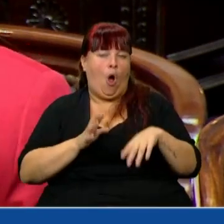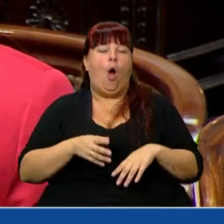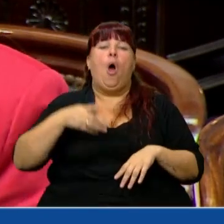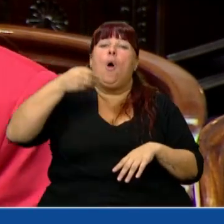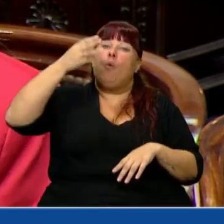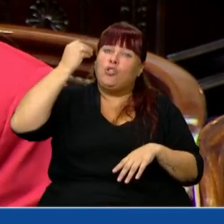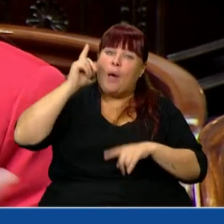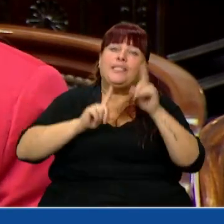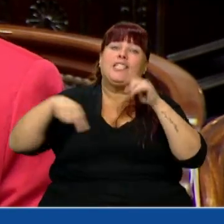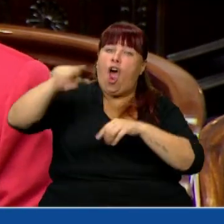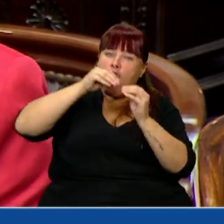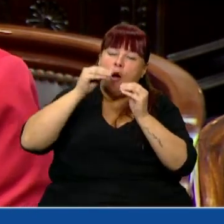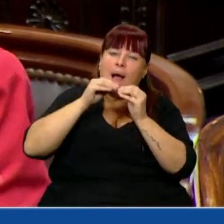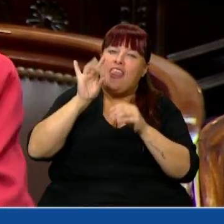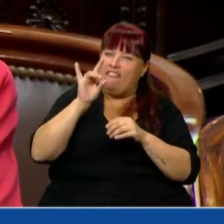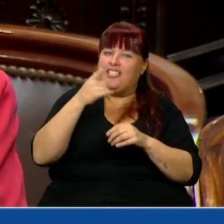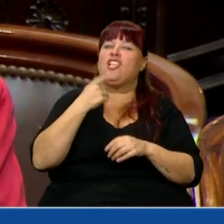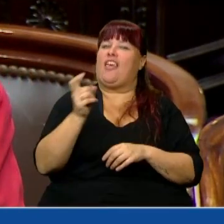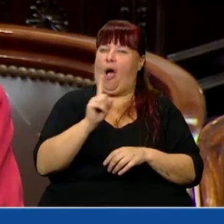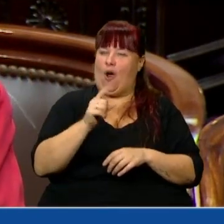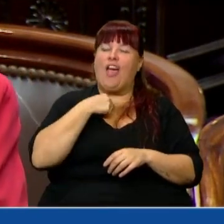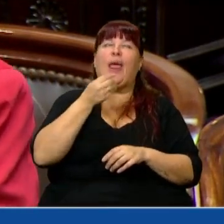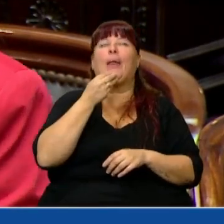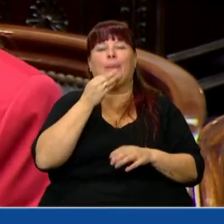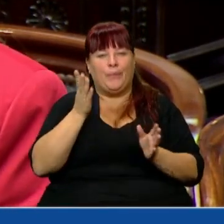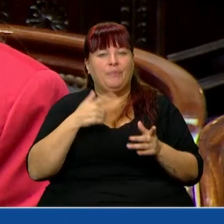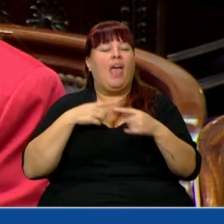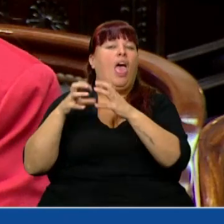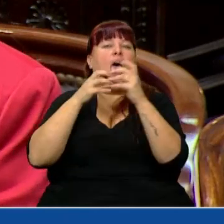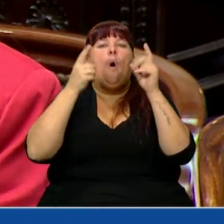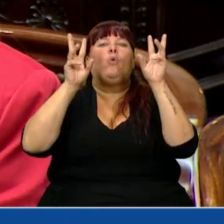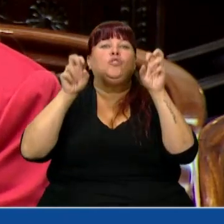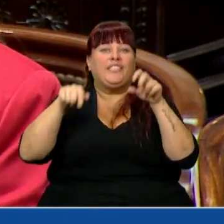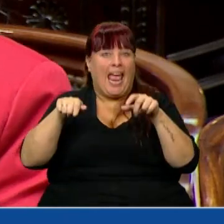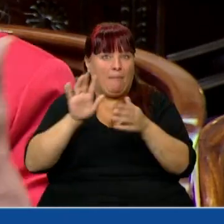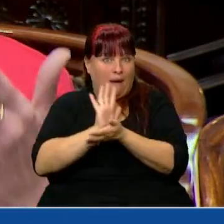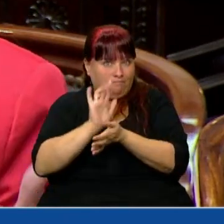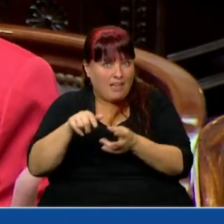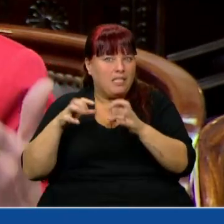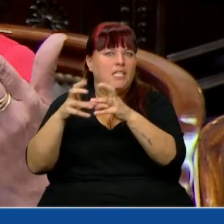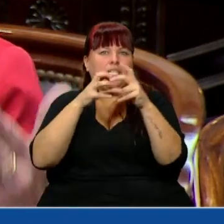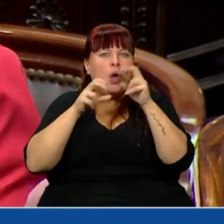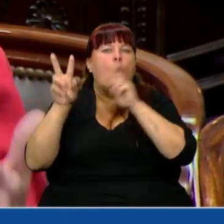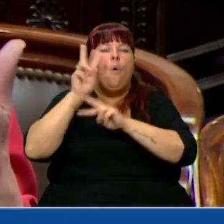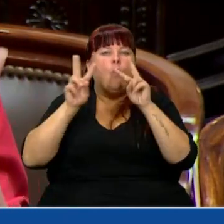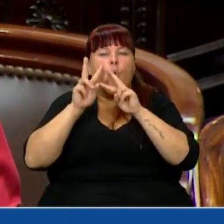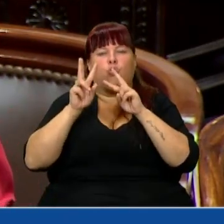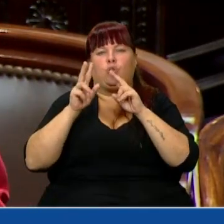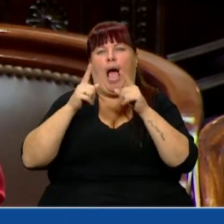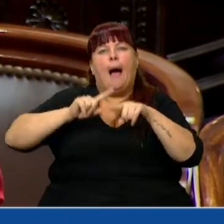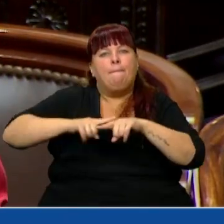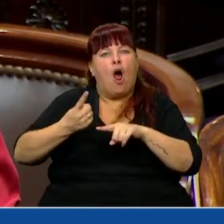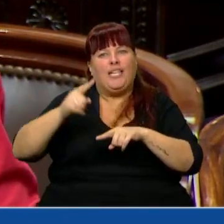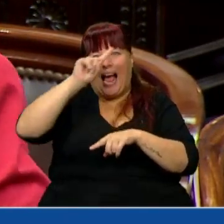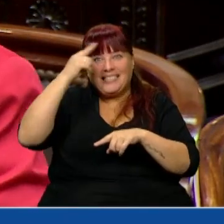a algunos compañeros les cuesta ver, porque nomás empezamos a discutir un tema como este, tratando de construir una